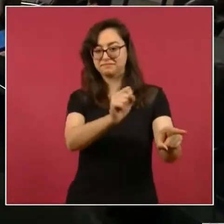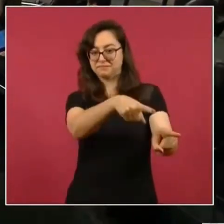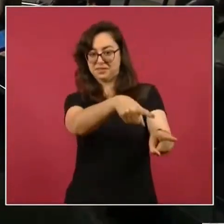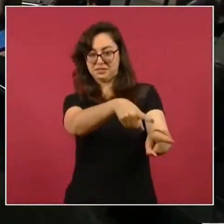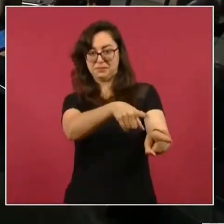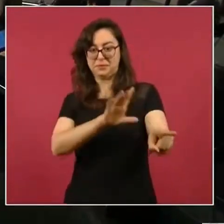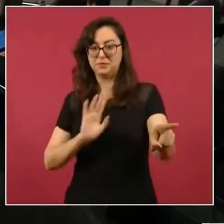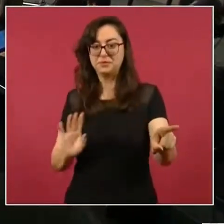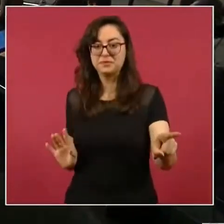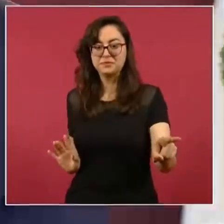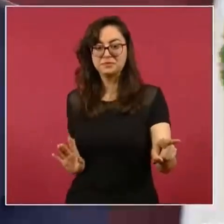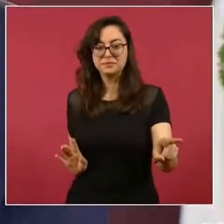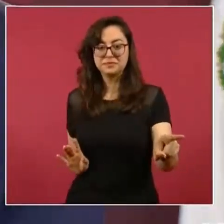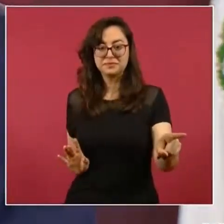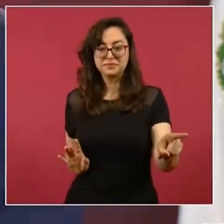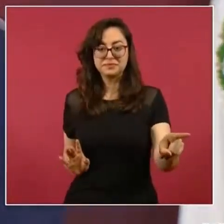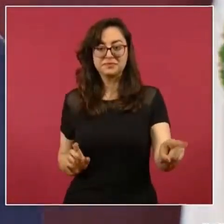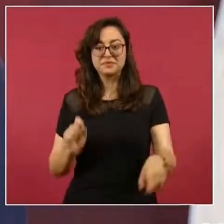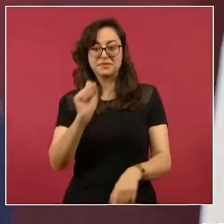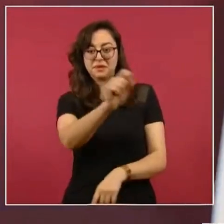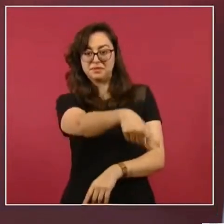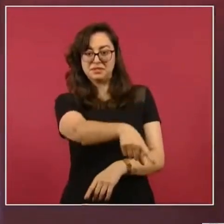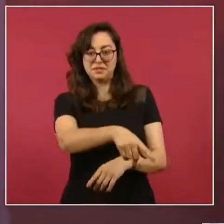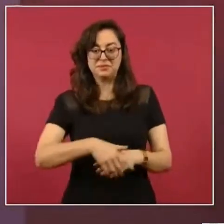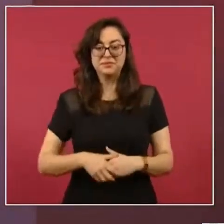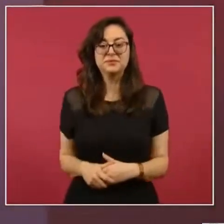Se repite y se repite.